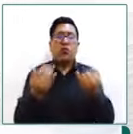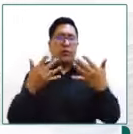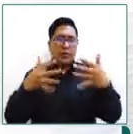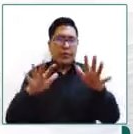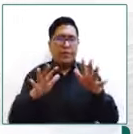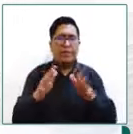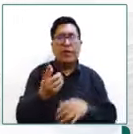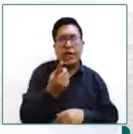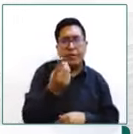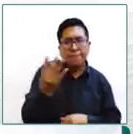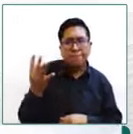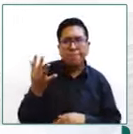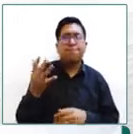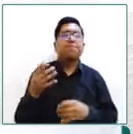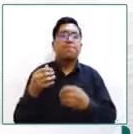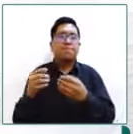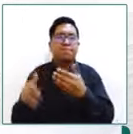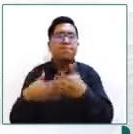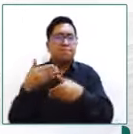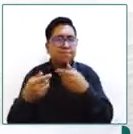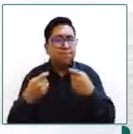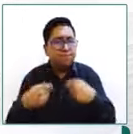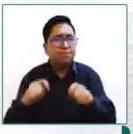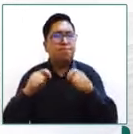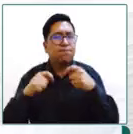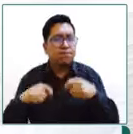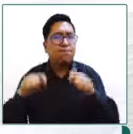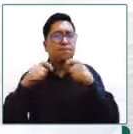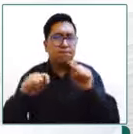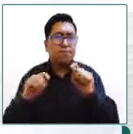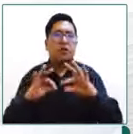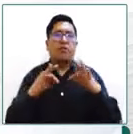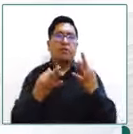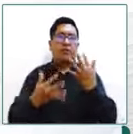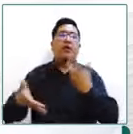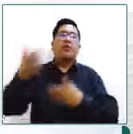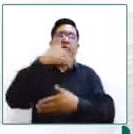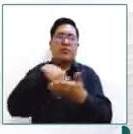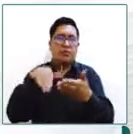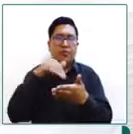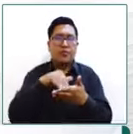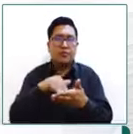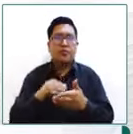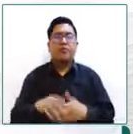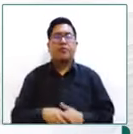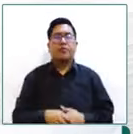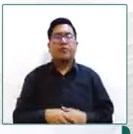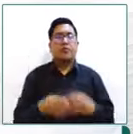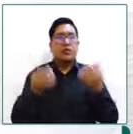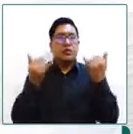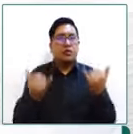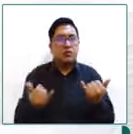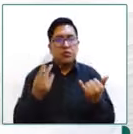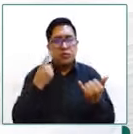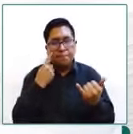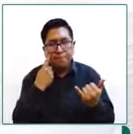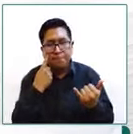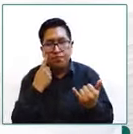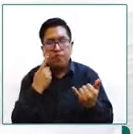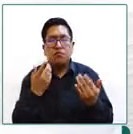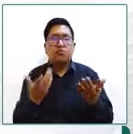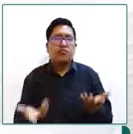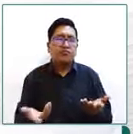los esfuerzos para lograr este fin que es la reintegración familiar de repente es